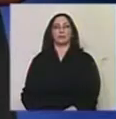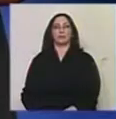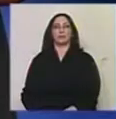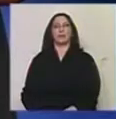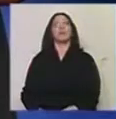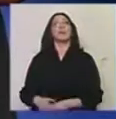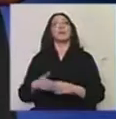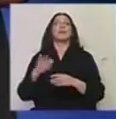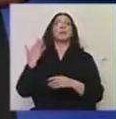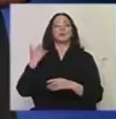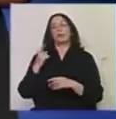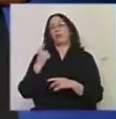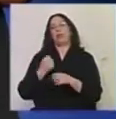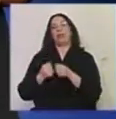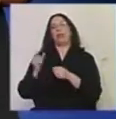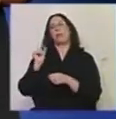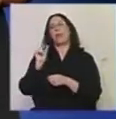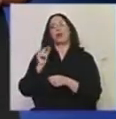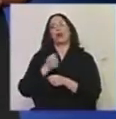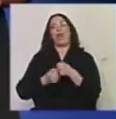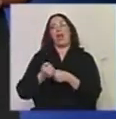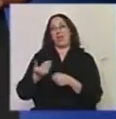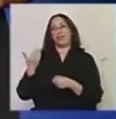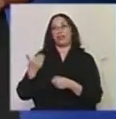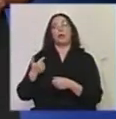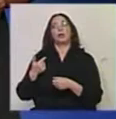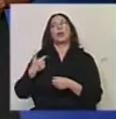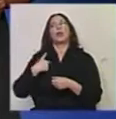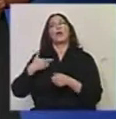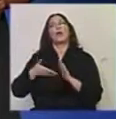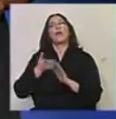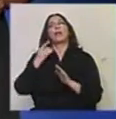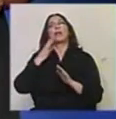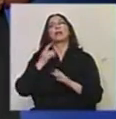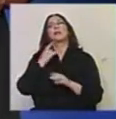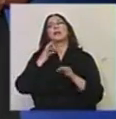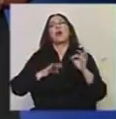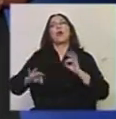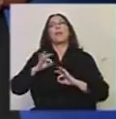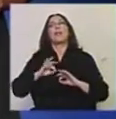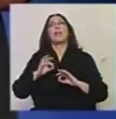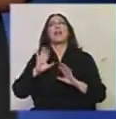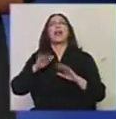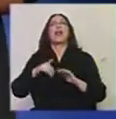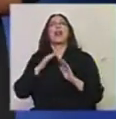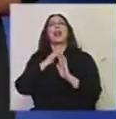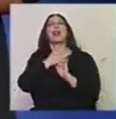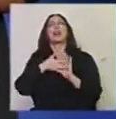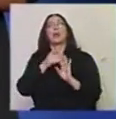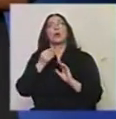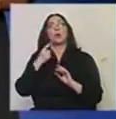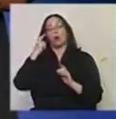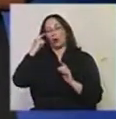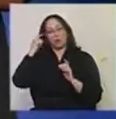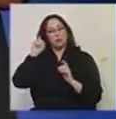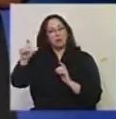Hace algunos años, en mi pasaje por la Comedia Nacional, había como una gran obsesión de